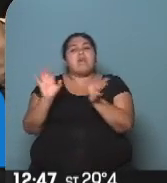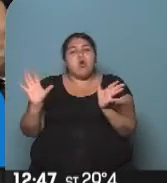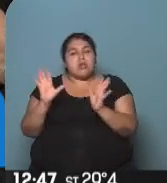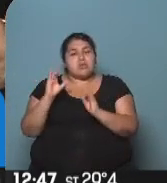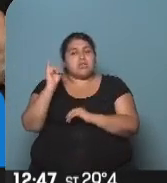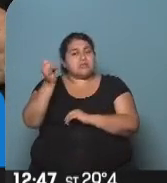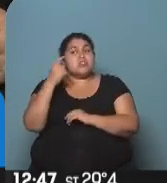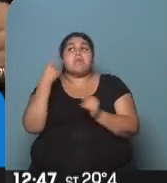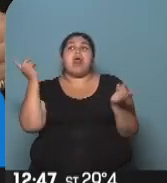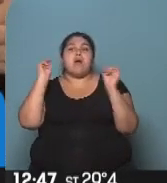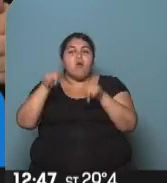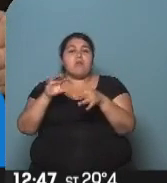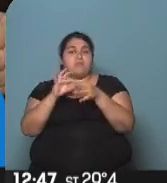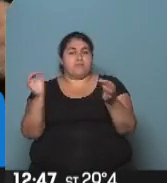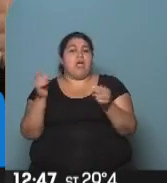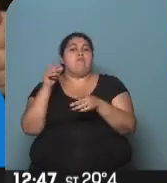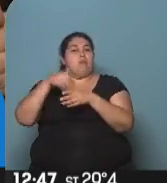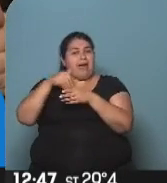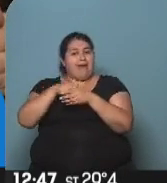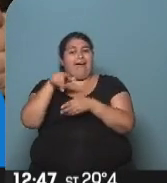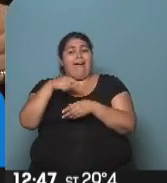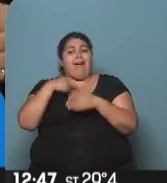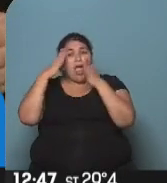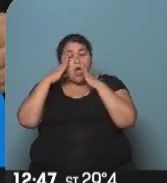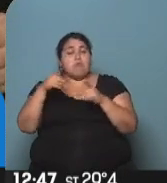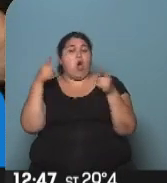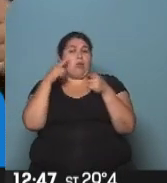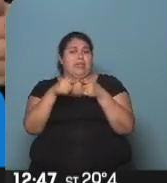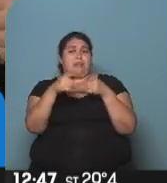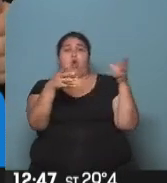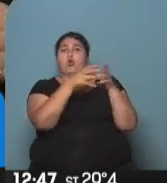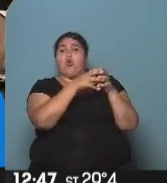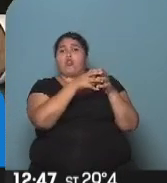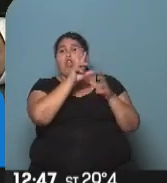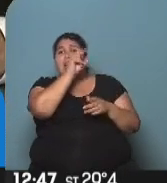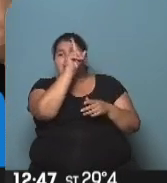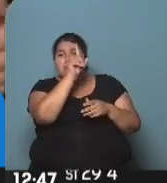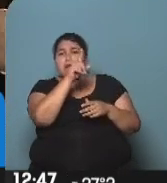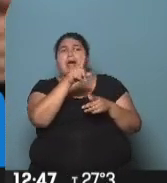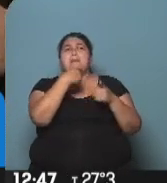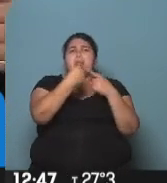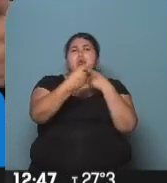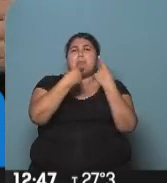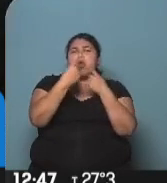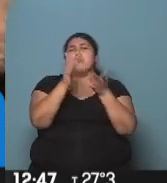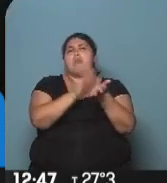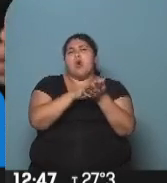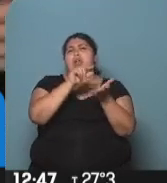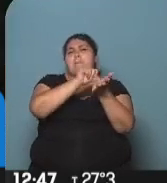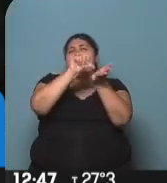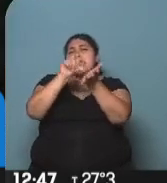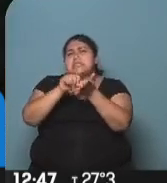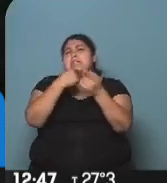recupere la democracia a través de un proceso eleccionario. Ese es el objetivo del Grupo de Lima. No estamos para estar contestando a los distintos países.